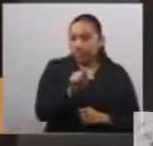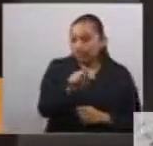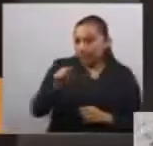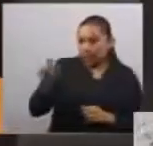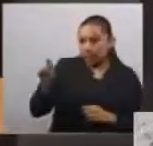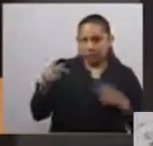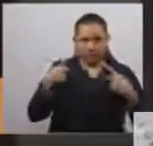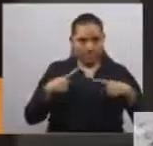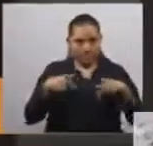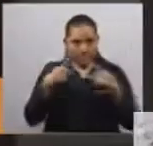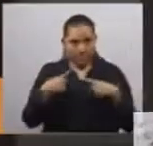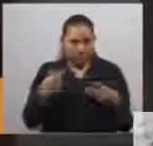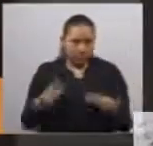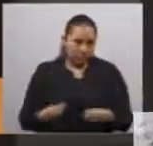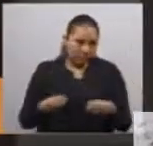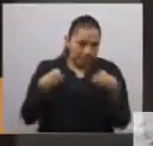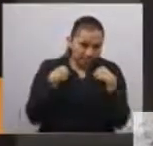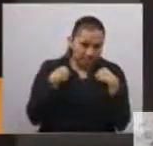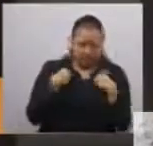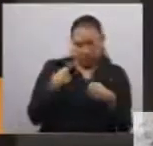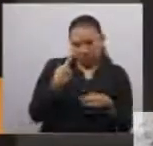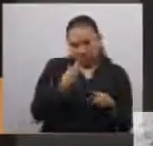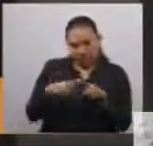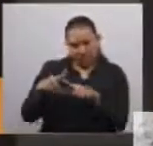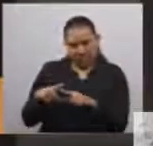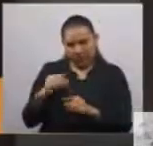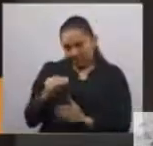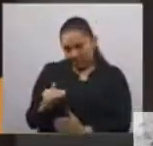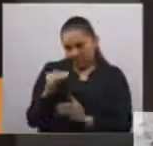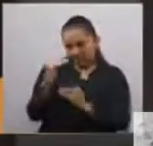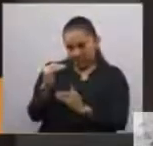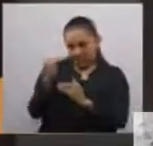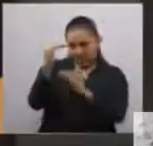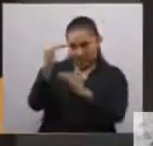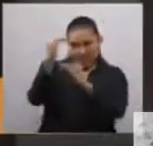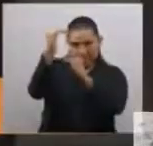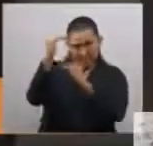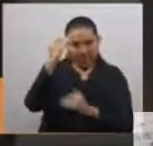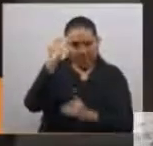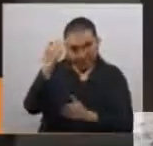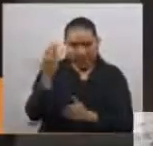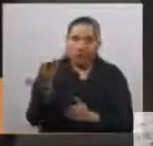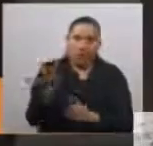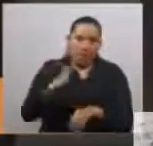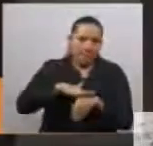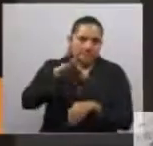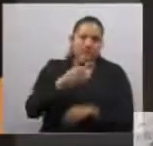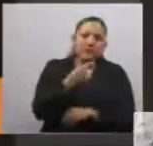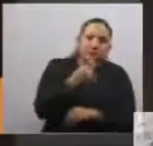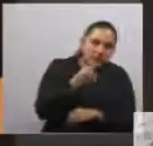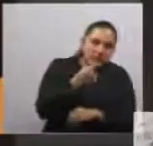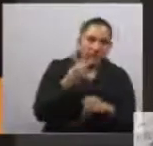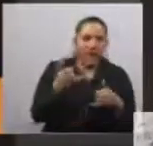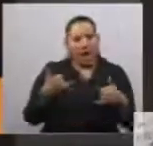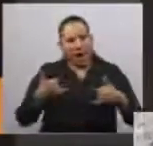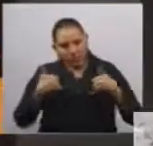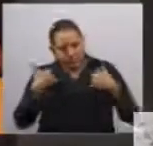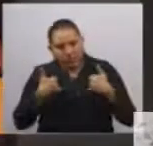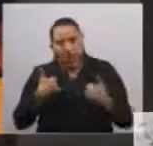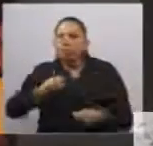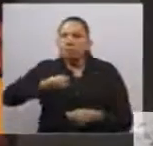en sus diferentes etapas de la vida, con particular énfasis en la niñez, adolescencia y la adultez.